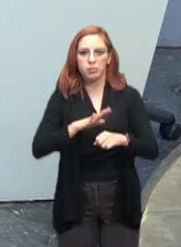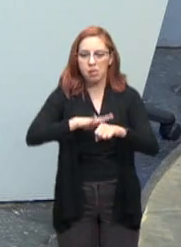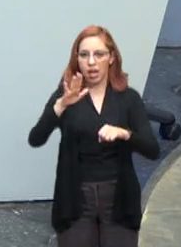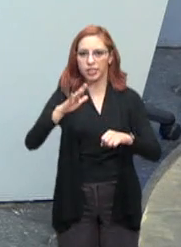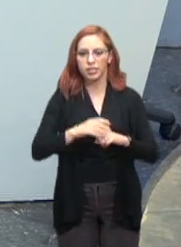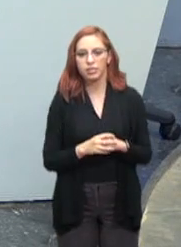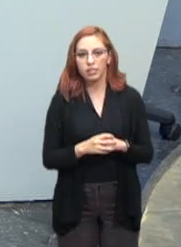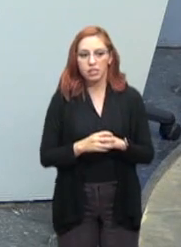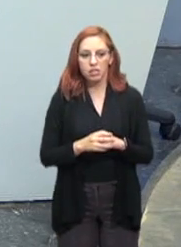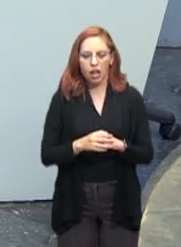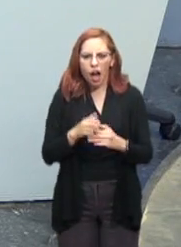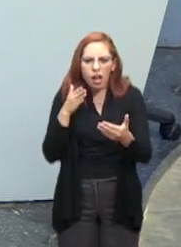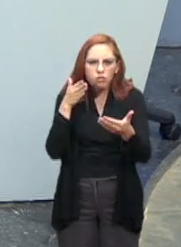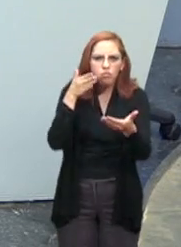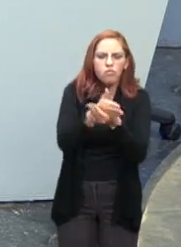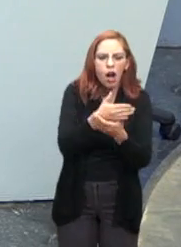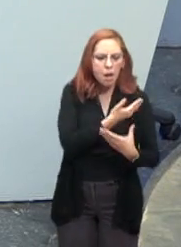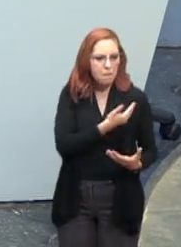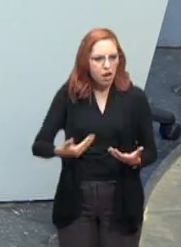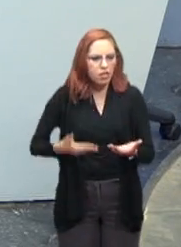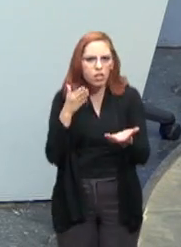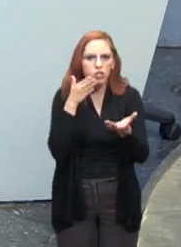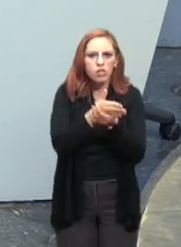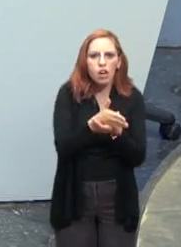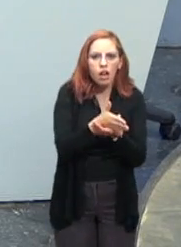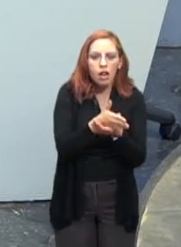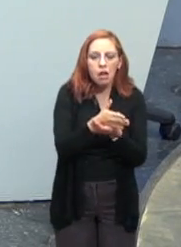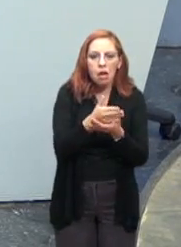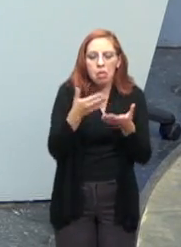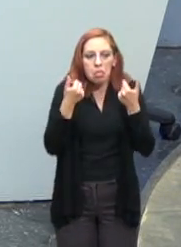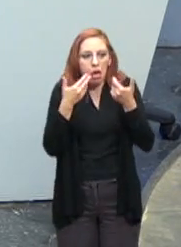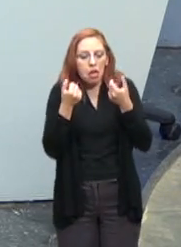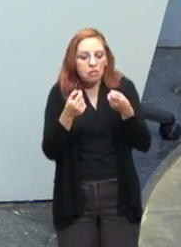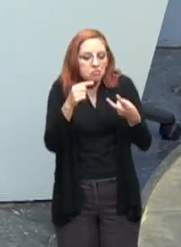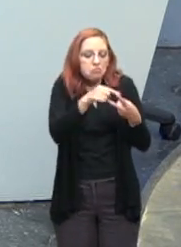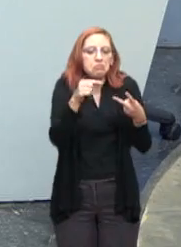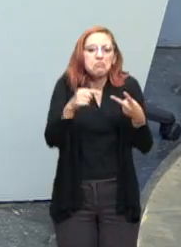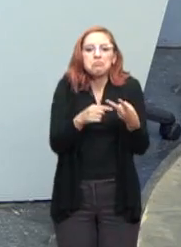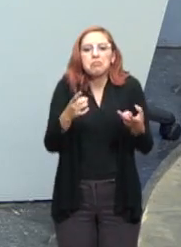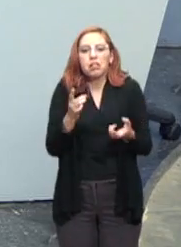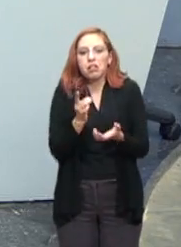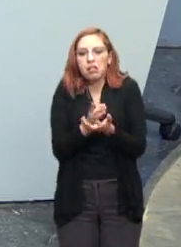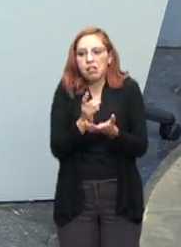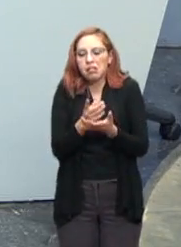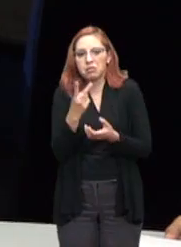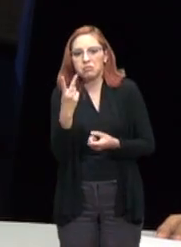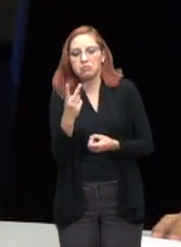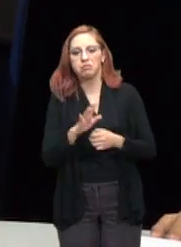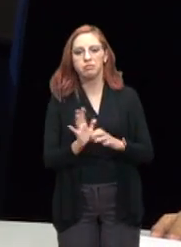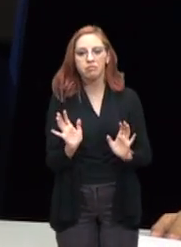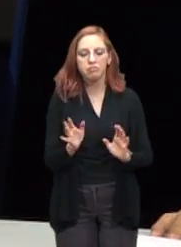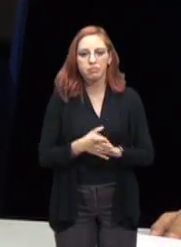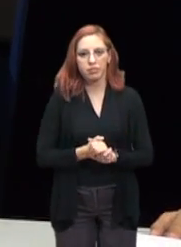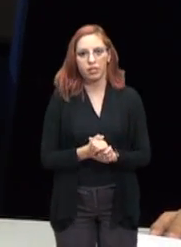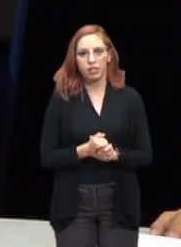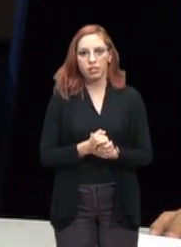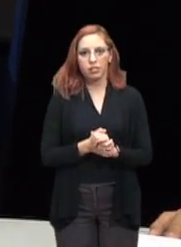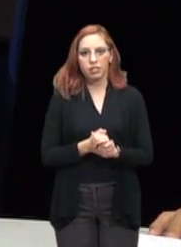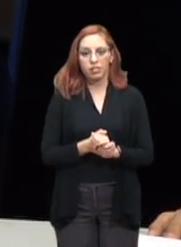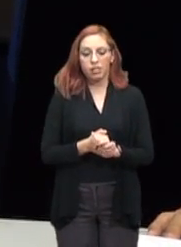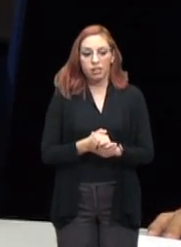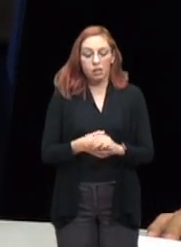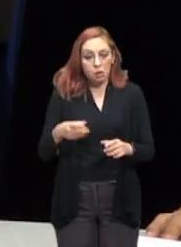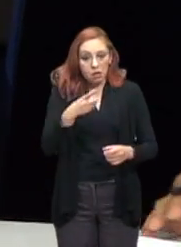dos nada más. Y tenemos que celebrar. Digo, como están las cosas, yo creo que tendríamos que hacerlo,